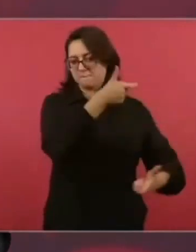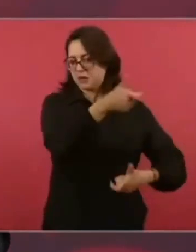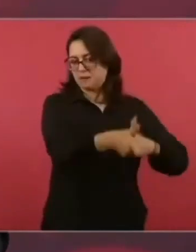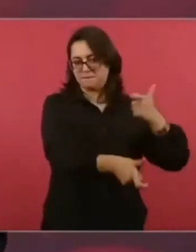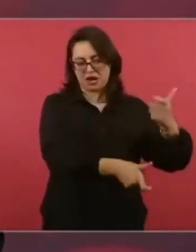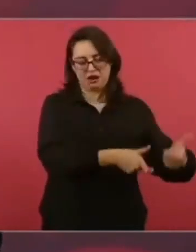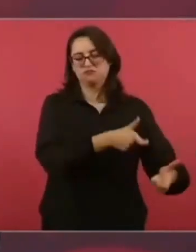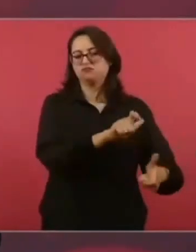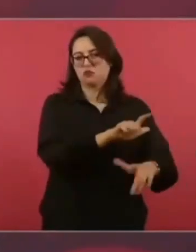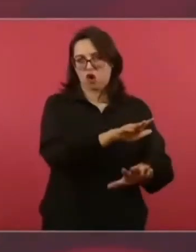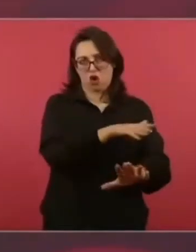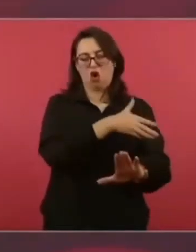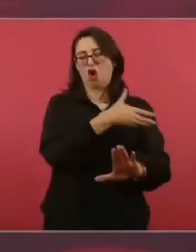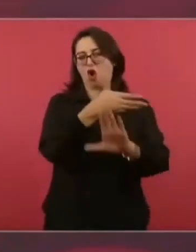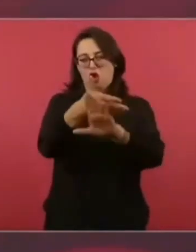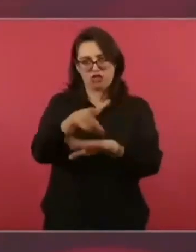¿no?